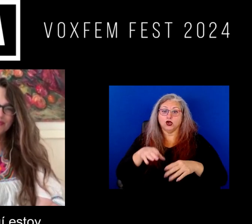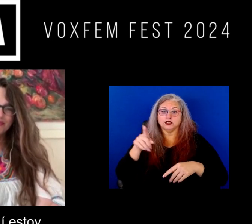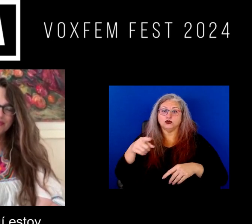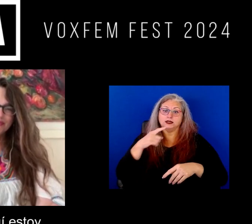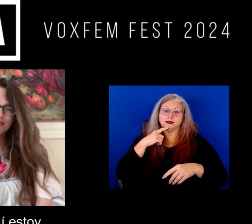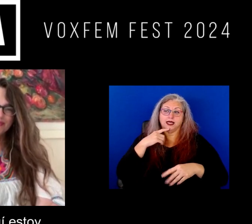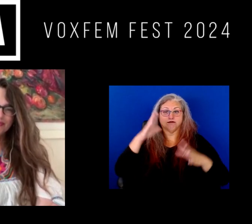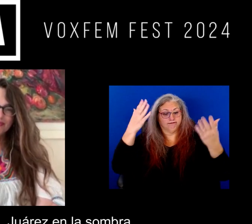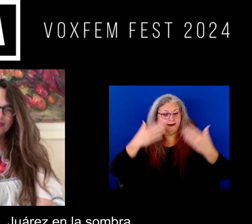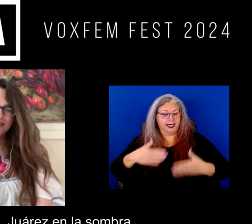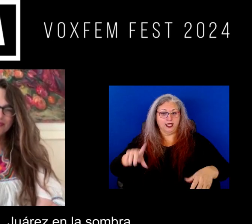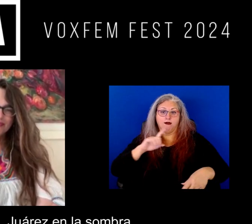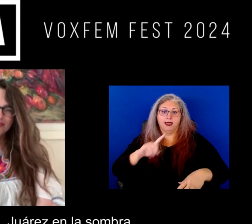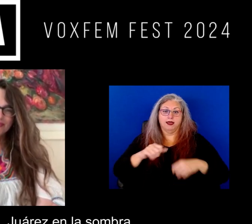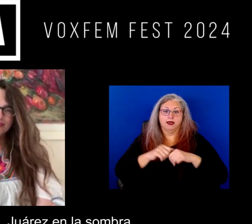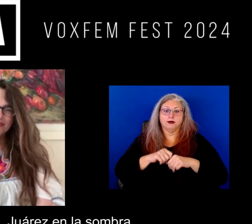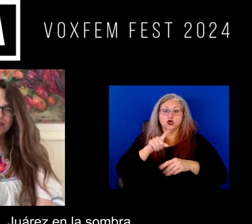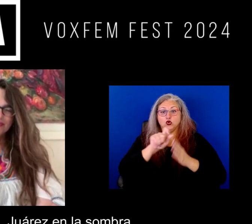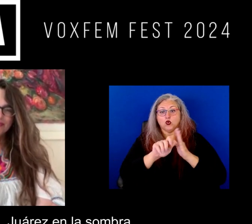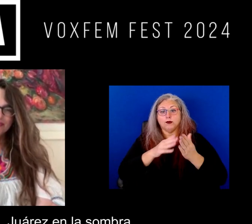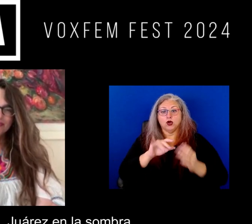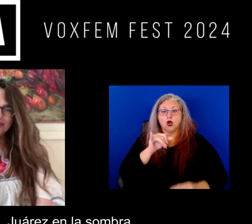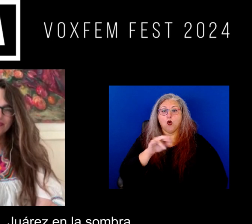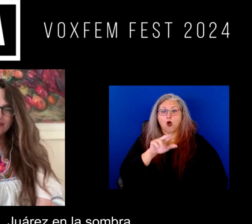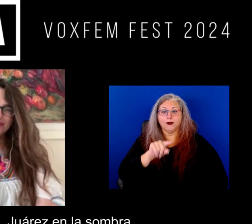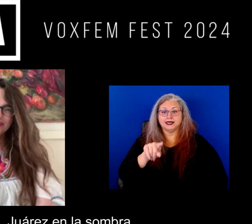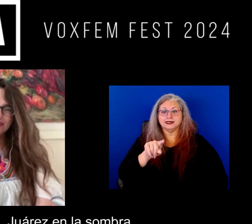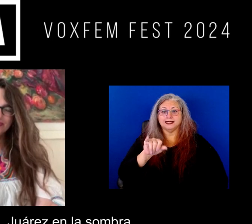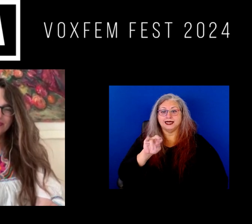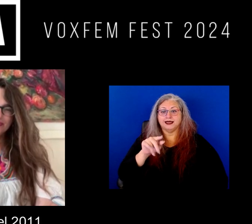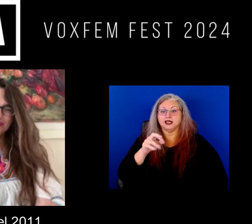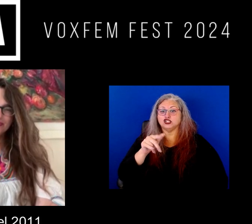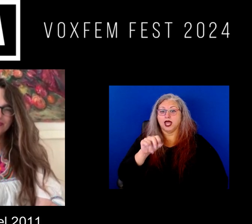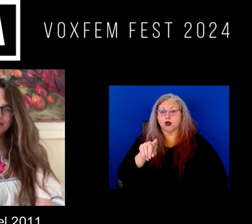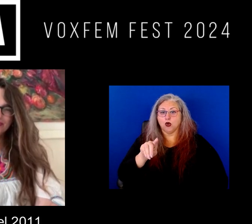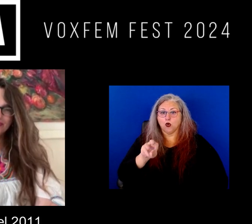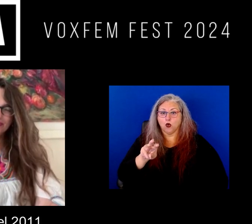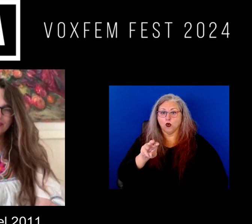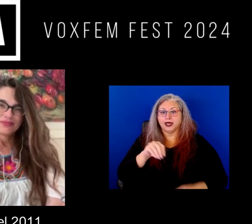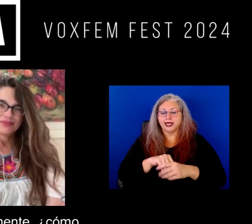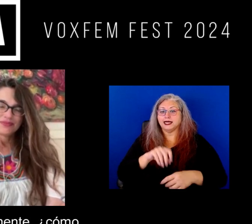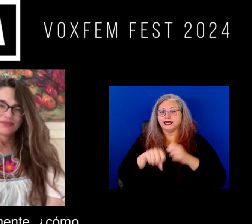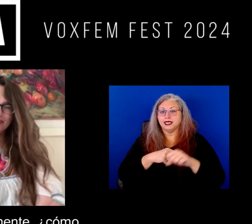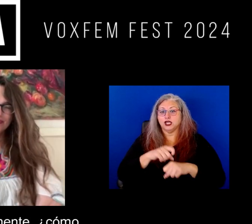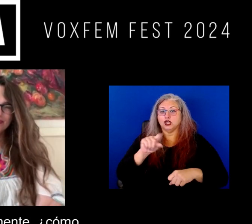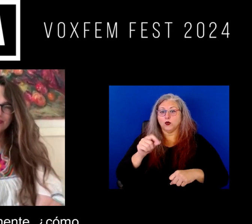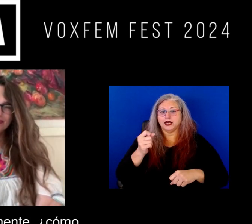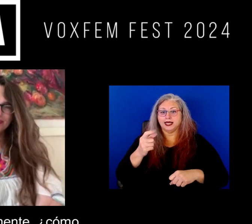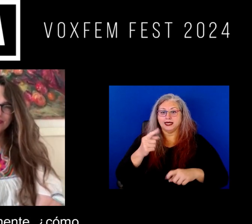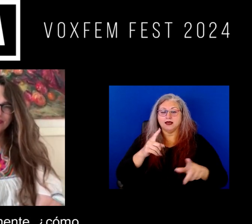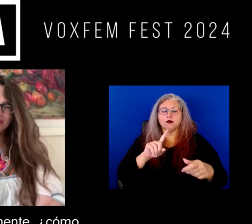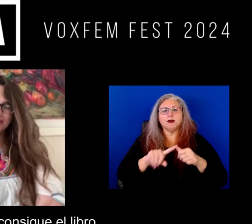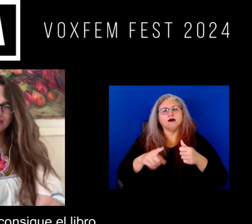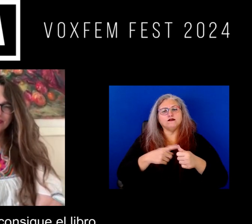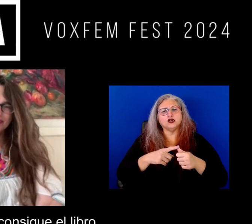dices pues aquí estoy tú escribiste un libro Juárez a la sombra en el 2011 primeramente